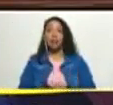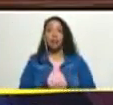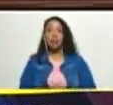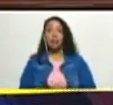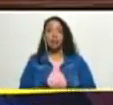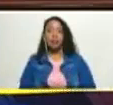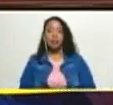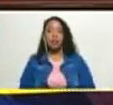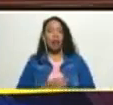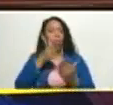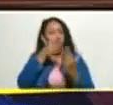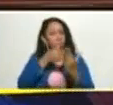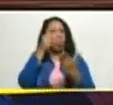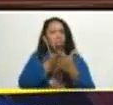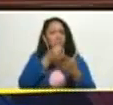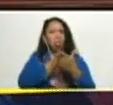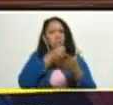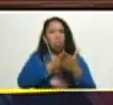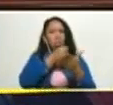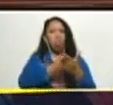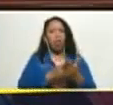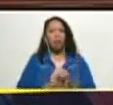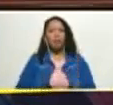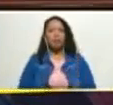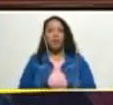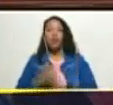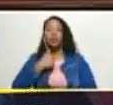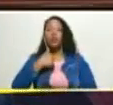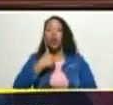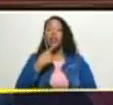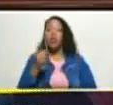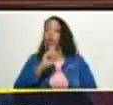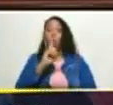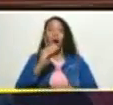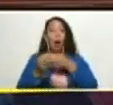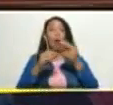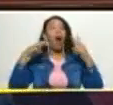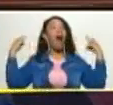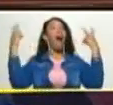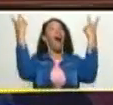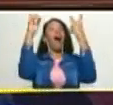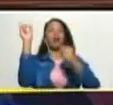persisten yo he dicho no cantemos victoria